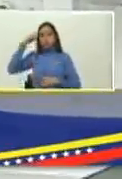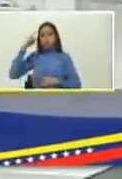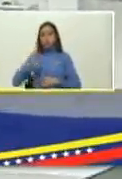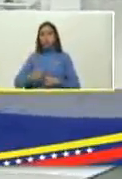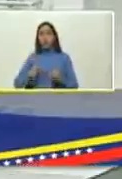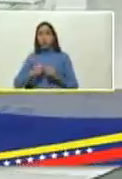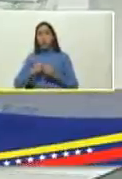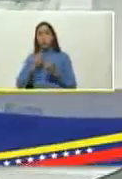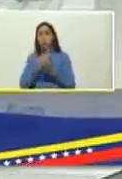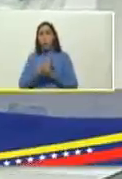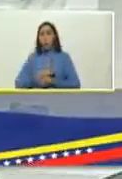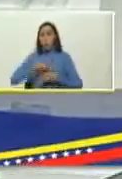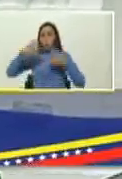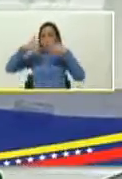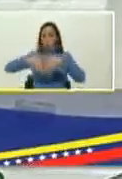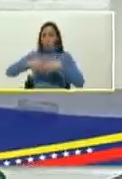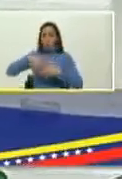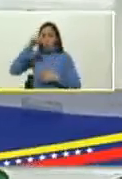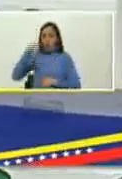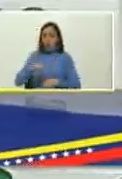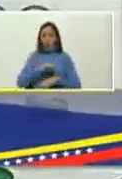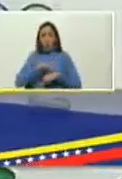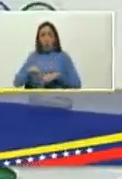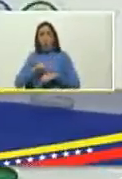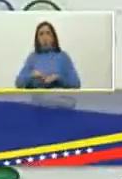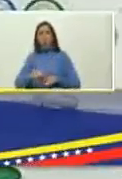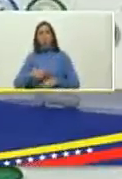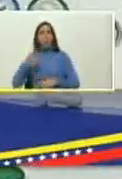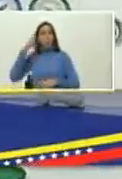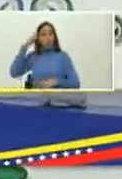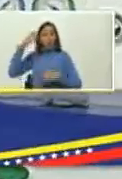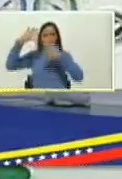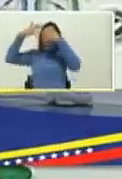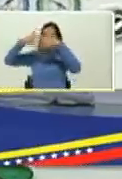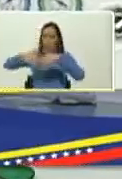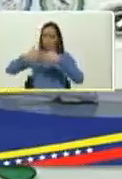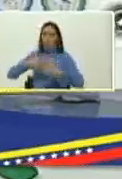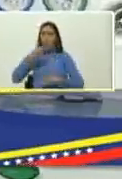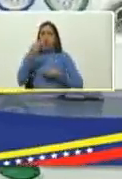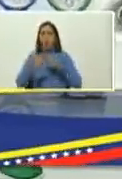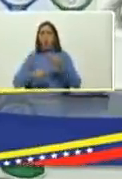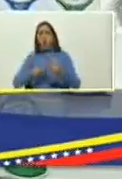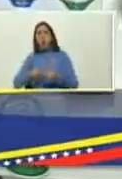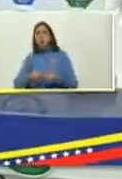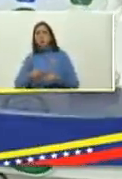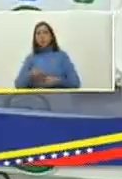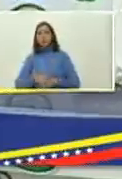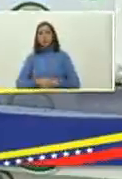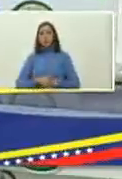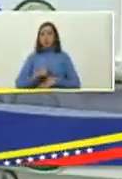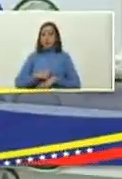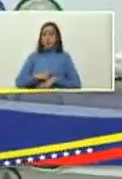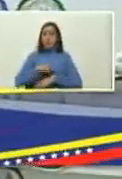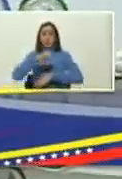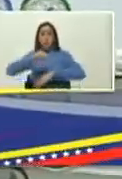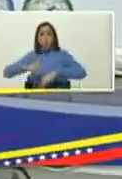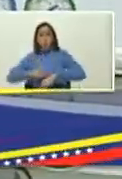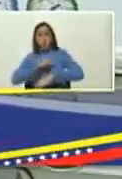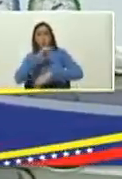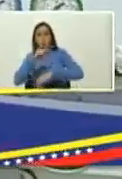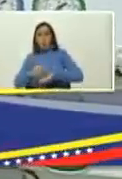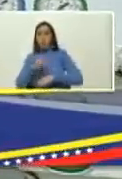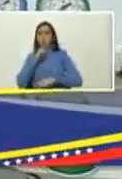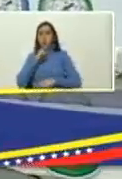neurocirugías que son operaciones intervenciones quirúrgicas que dedican más tiempo y que son de alta